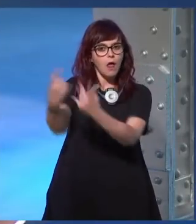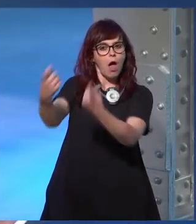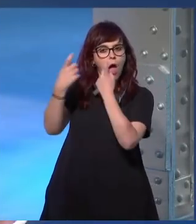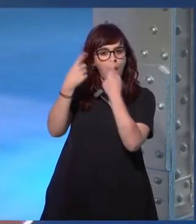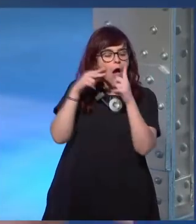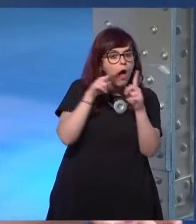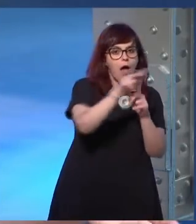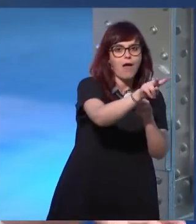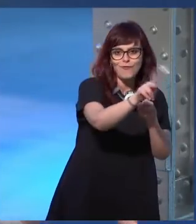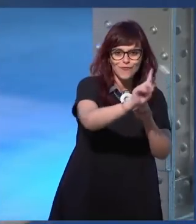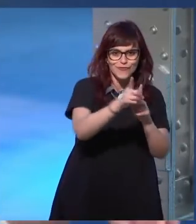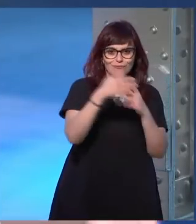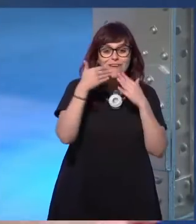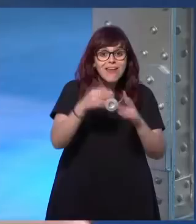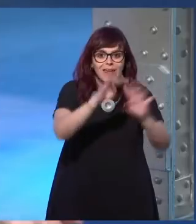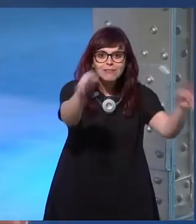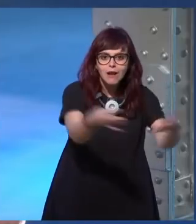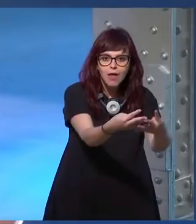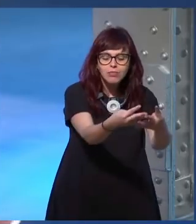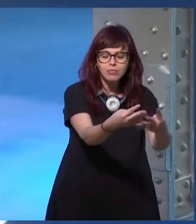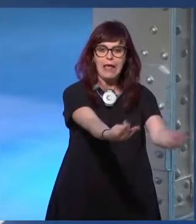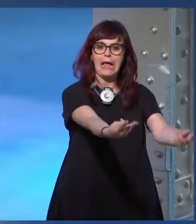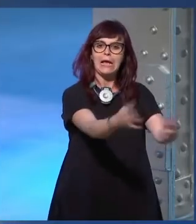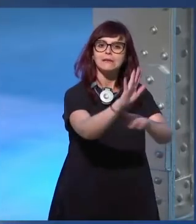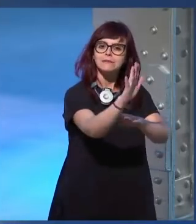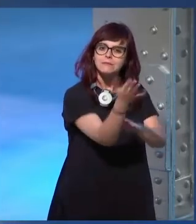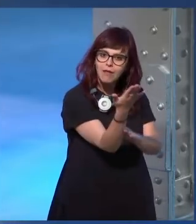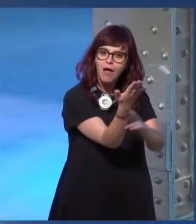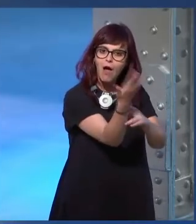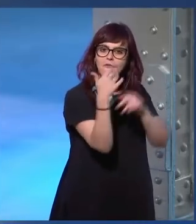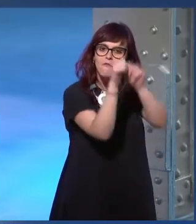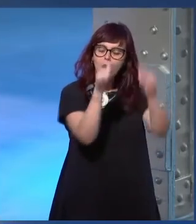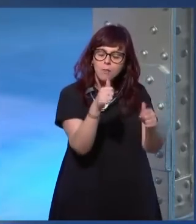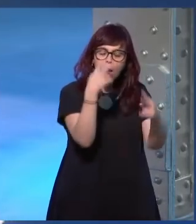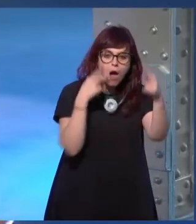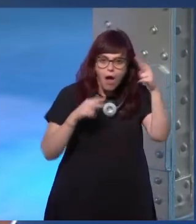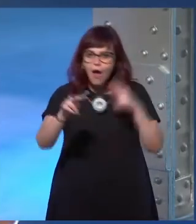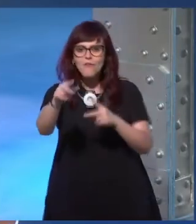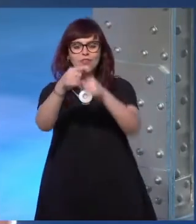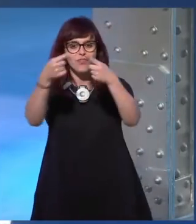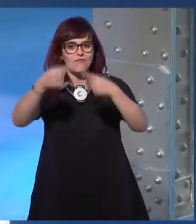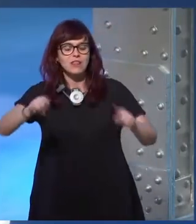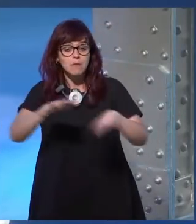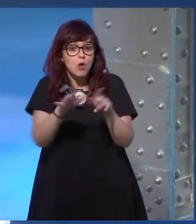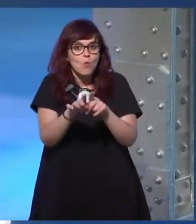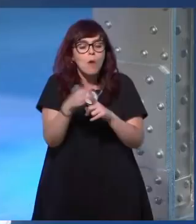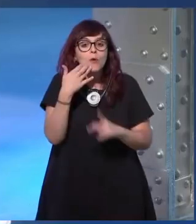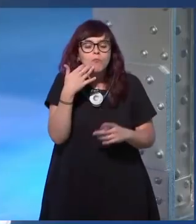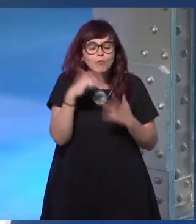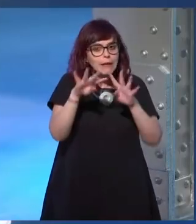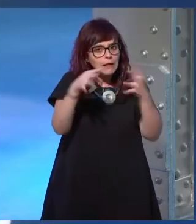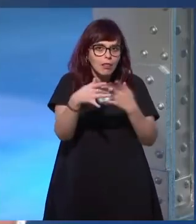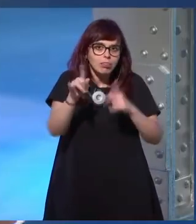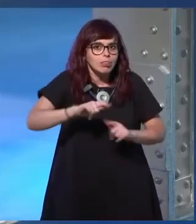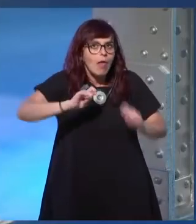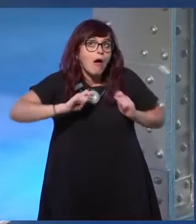internet repito está muy bien te permite encontrar a buena gente pero también permite que asesinos en potencia se conozcan entre sí